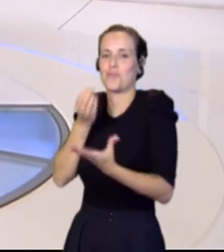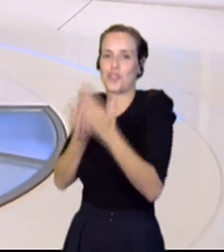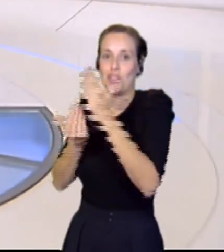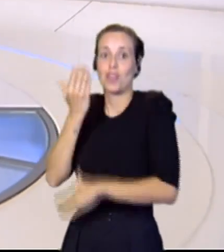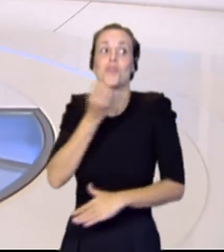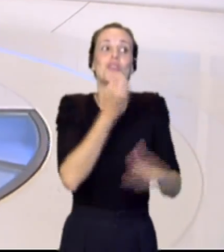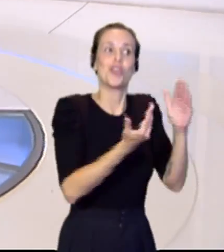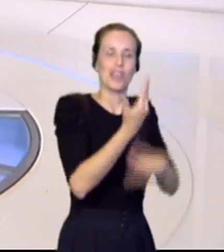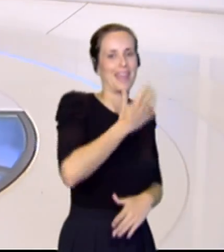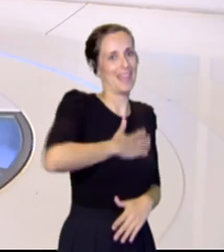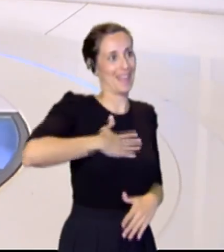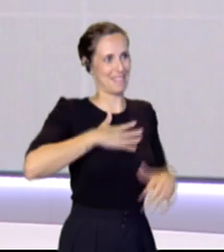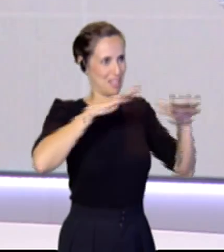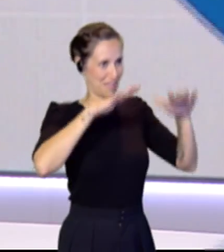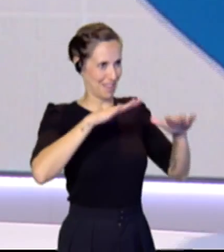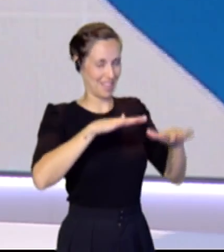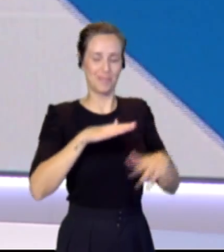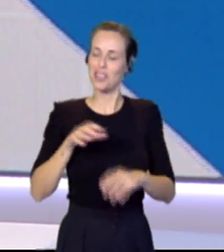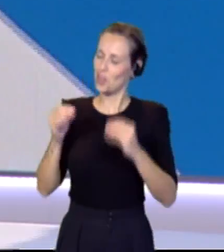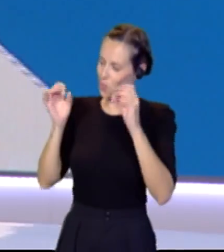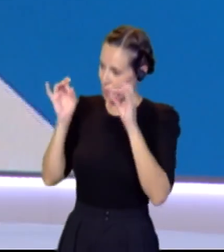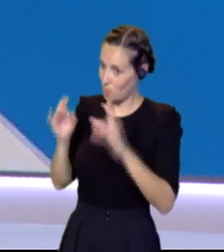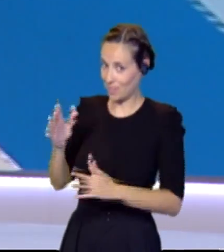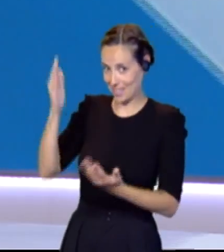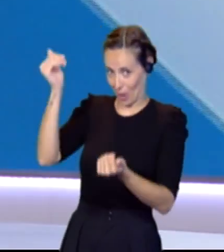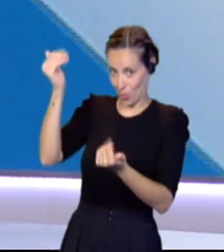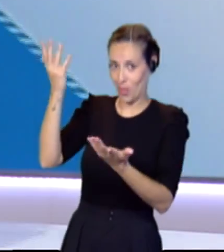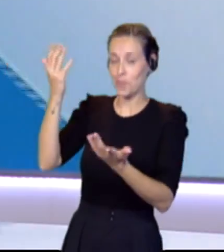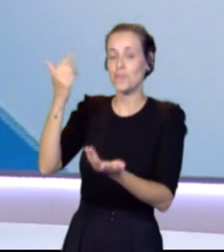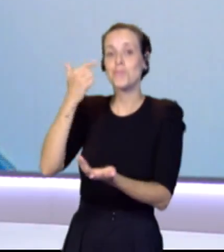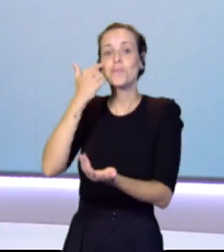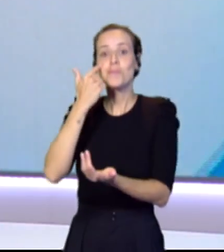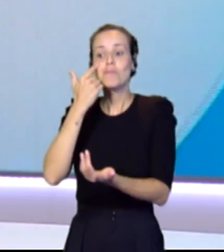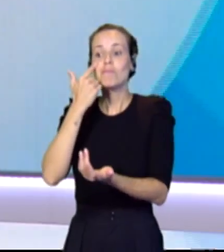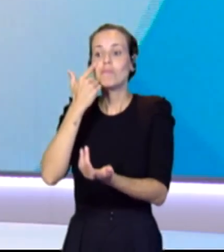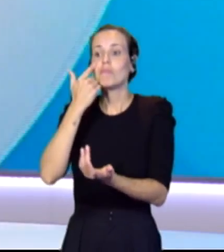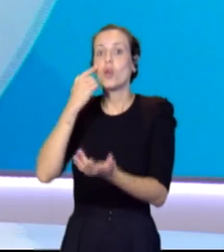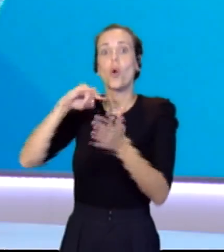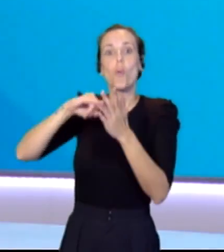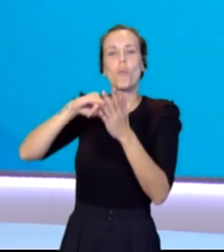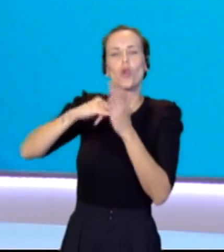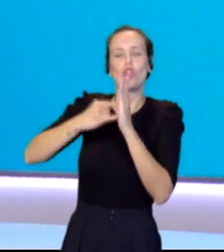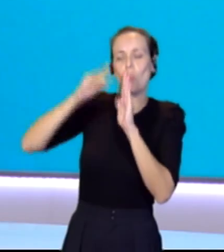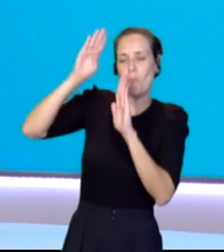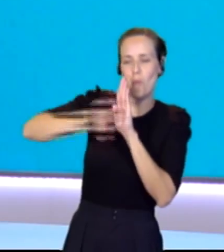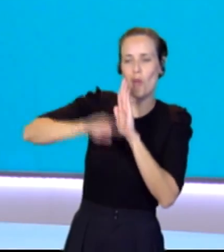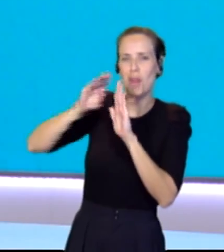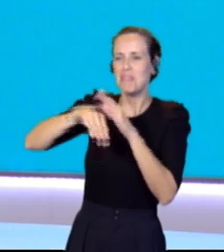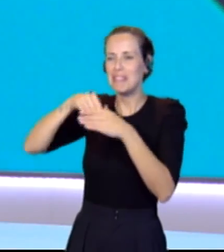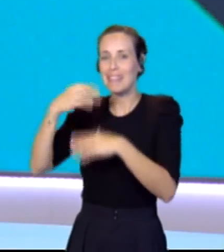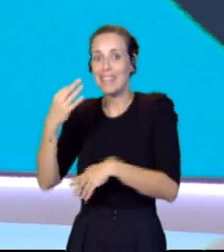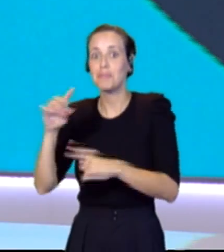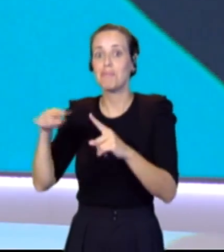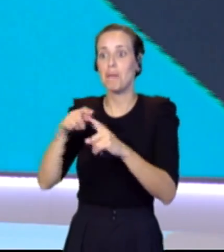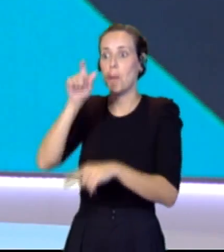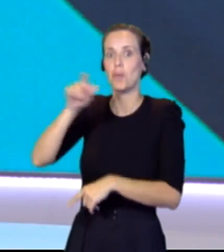encantado de estar aquí con ustedes. Igualmente, saludarlo. Estamos viendo en qué consiste ese programa, incluso los testimonios de